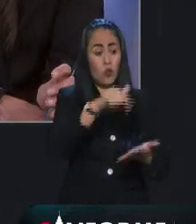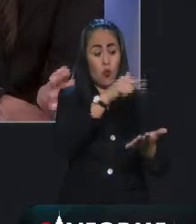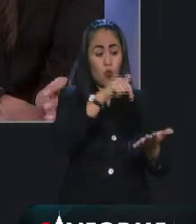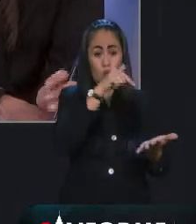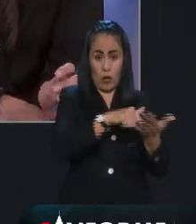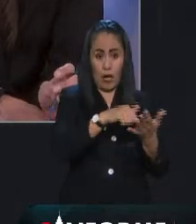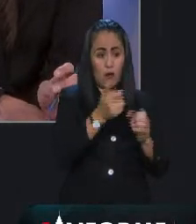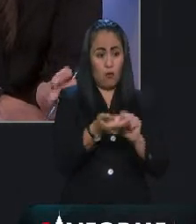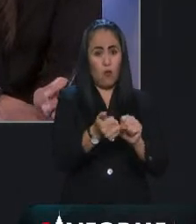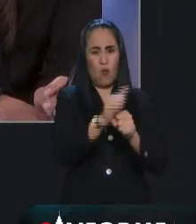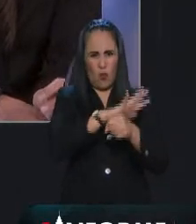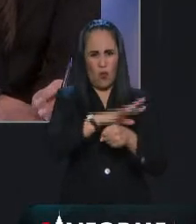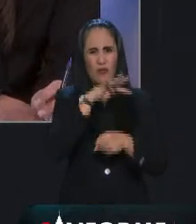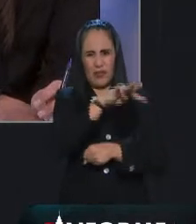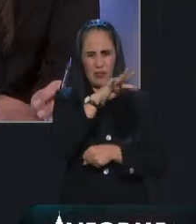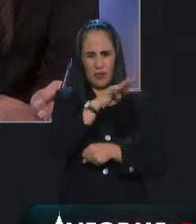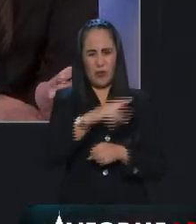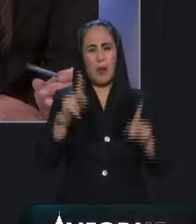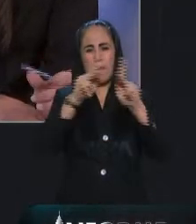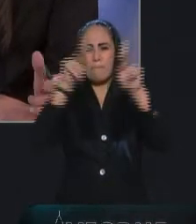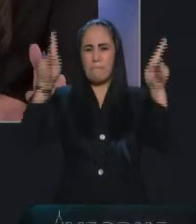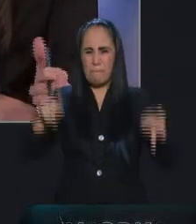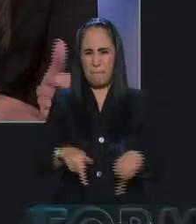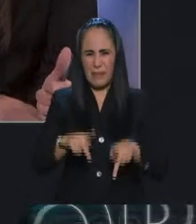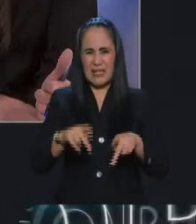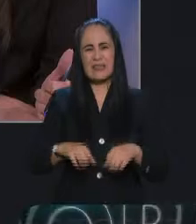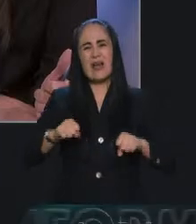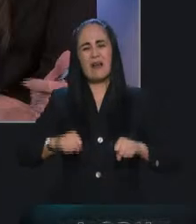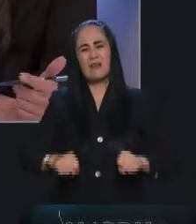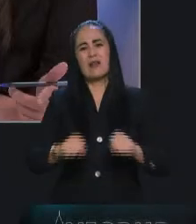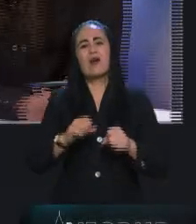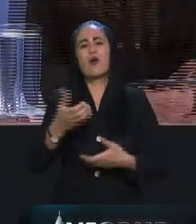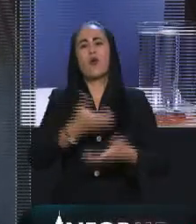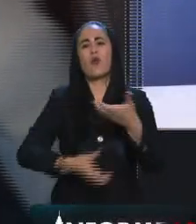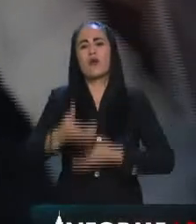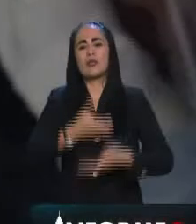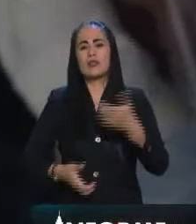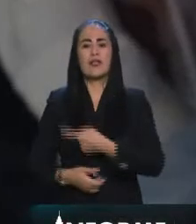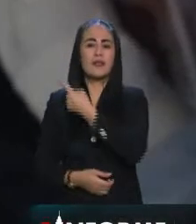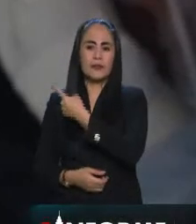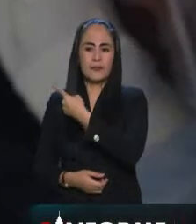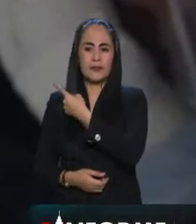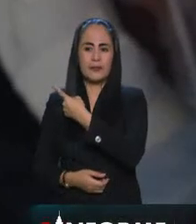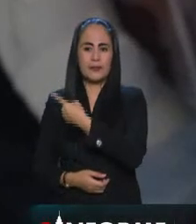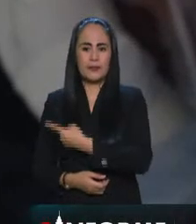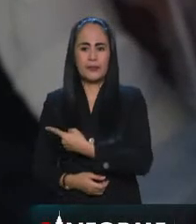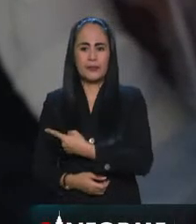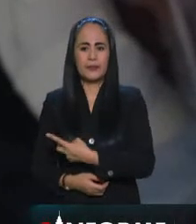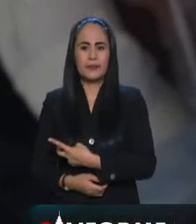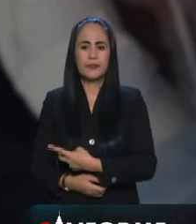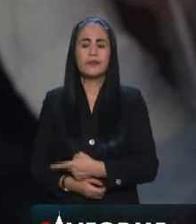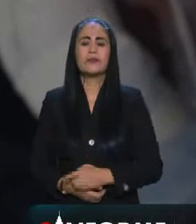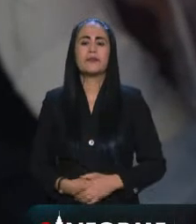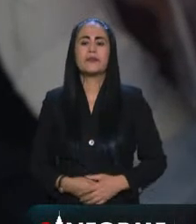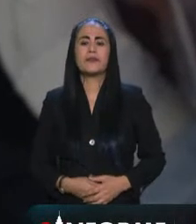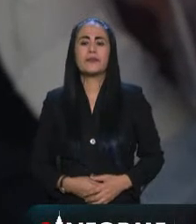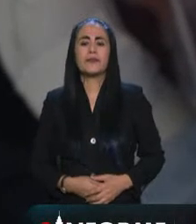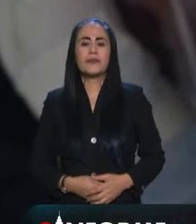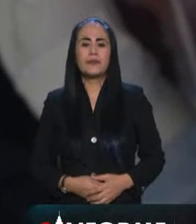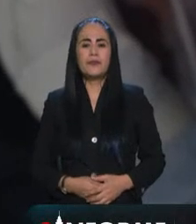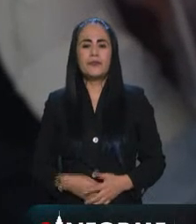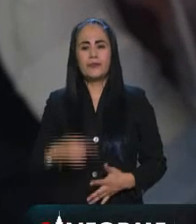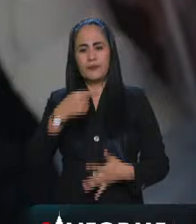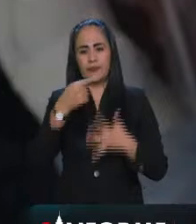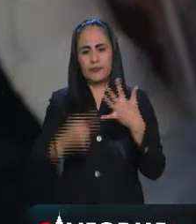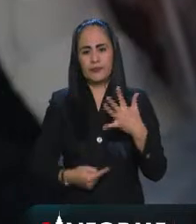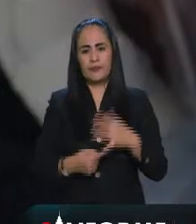COVID-19 en las plazas comerciales de Centralia, Pabellón, Universidad, el Centro Comercial Santa Fe, Parque Las